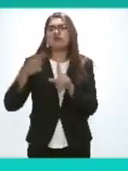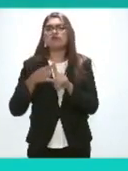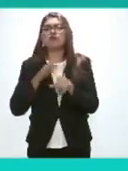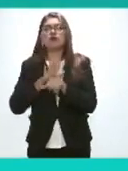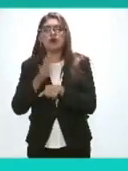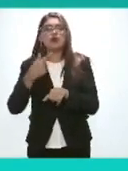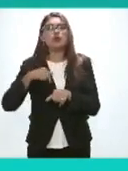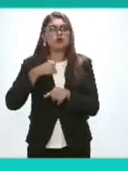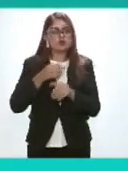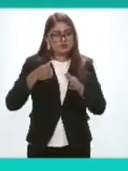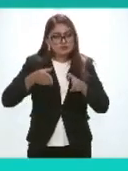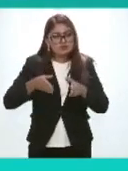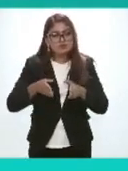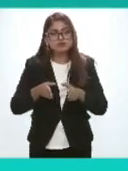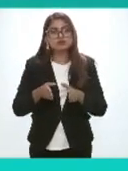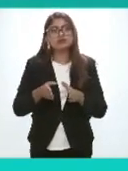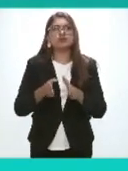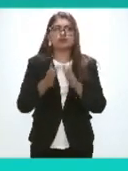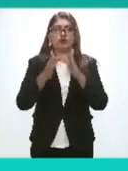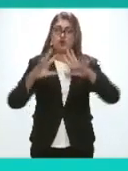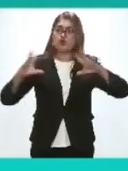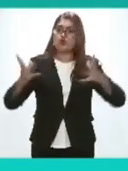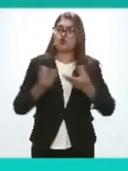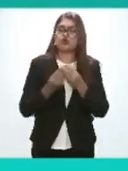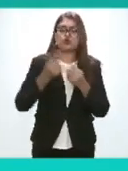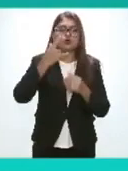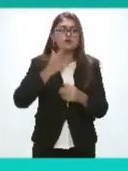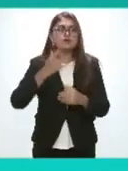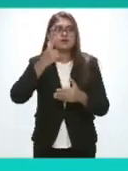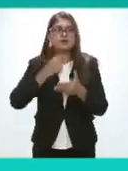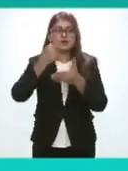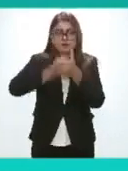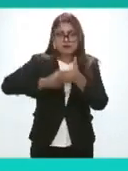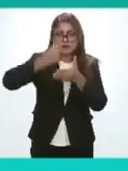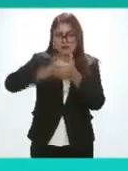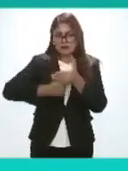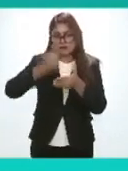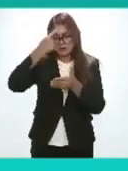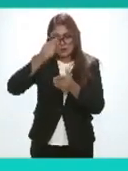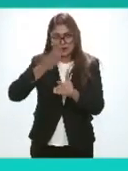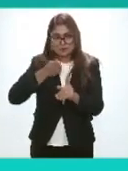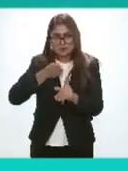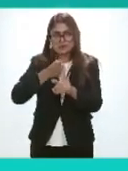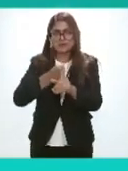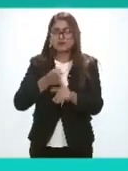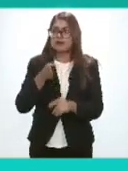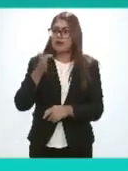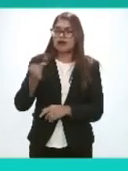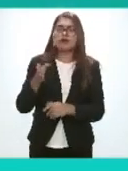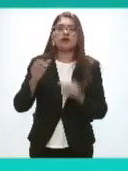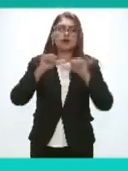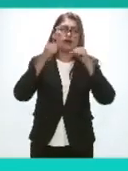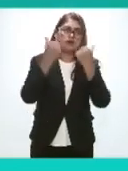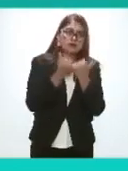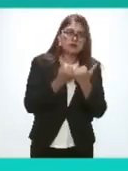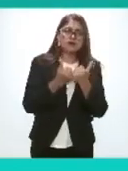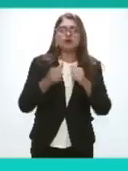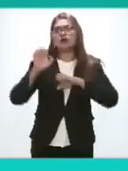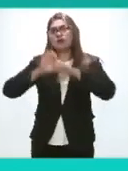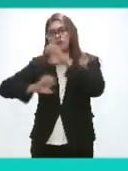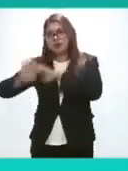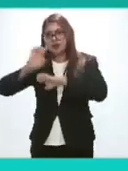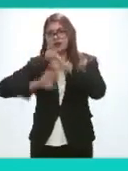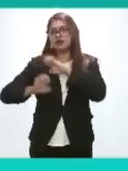ruta transitada como se ha dicho en colectivo y nunca solas hoy sociedad civil academia sector empresarial